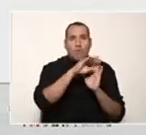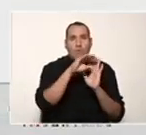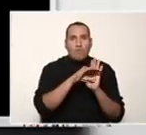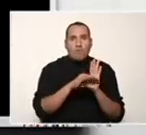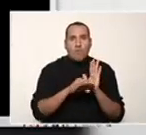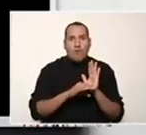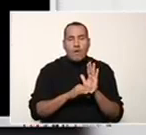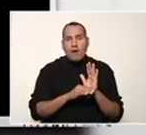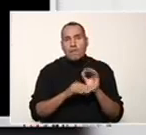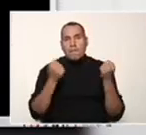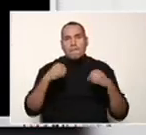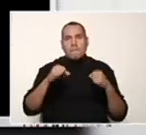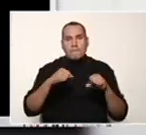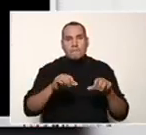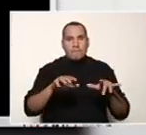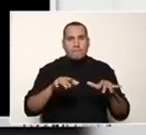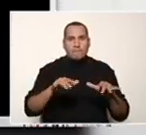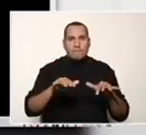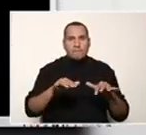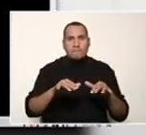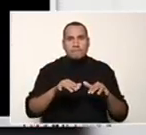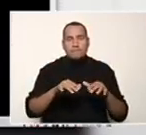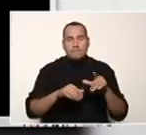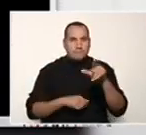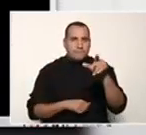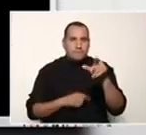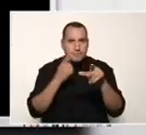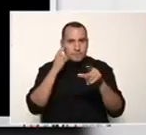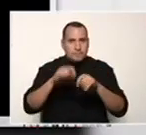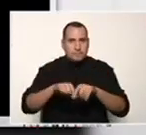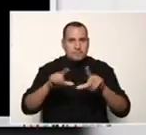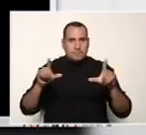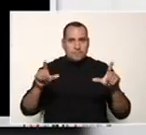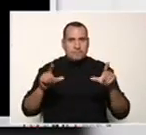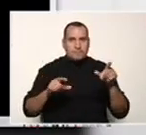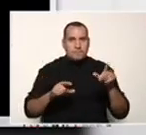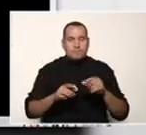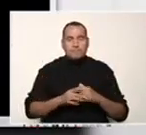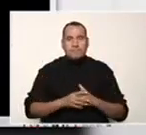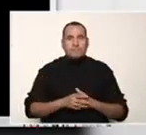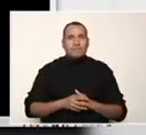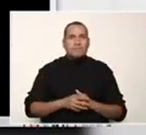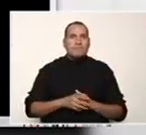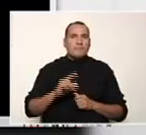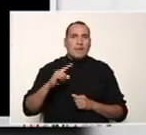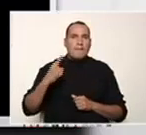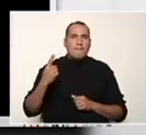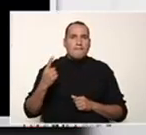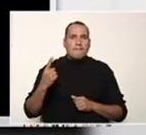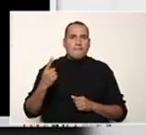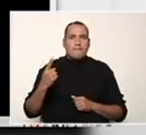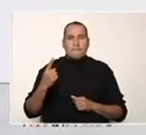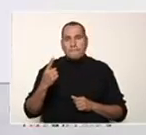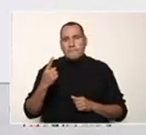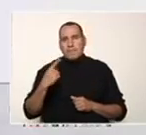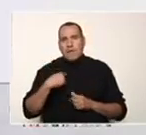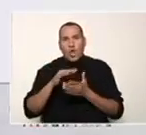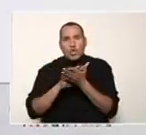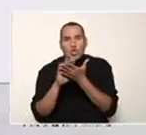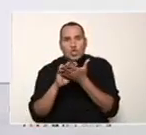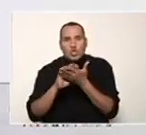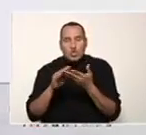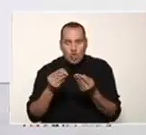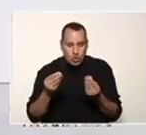nuestra aplicación, con la extensión PI como ya lo hemos venido trabajando. Lo primero que haremos es resolver